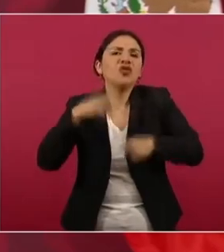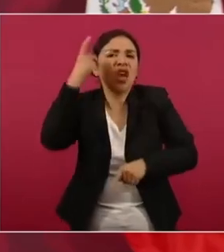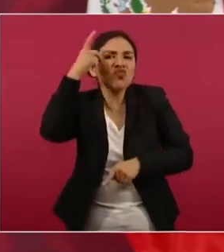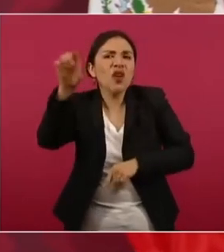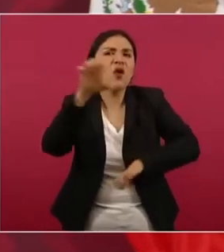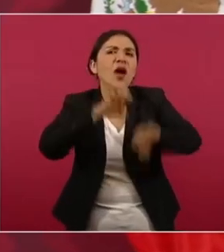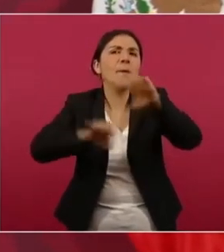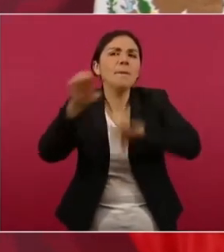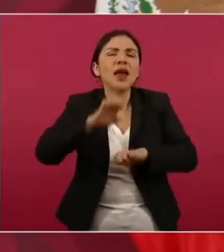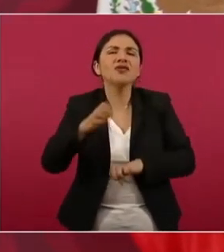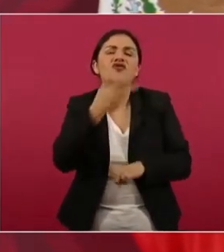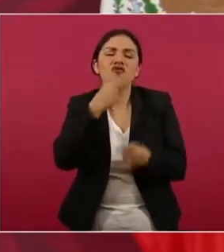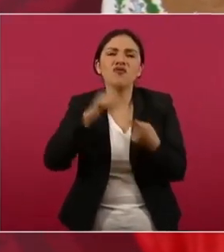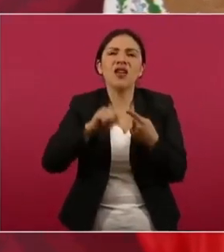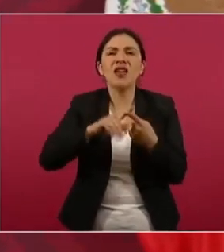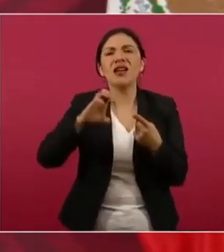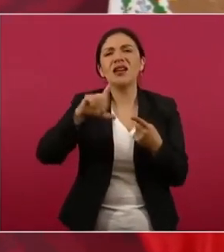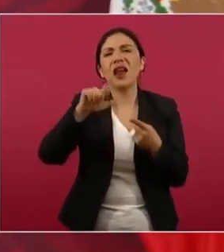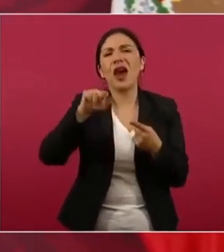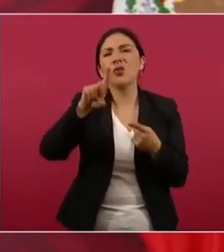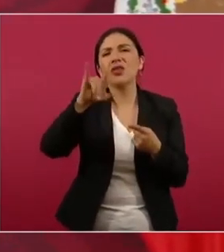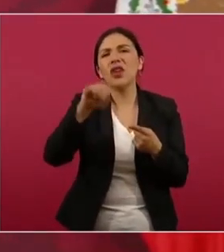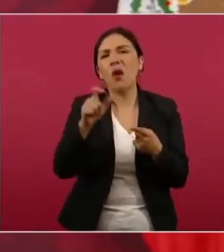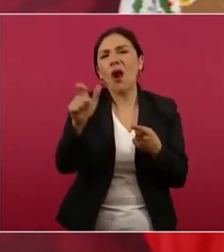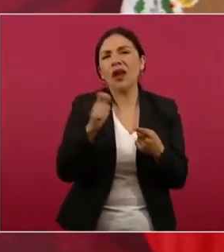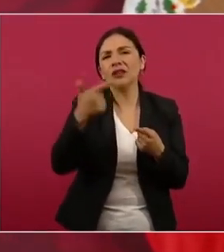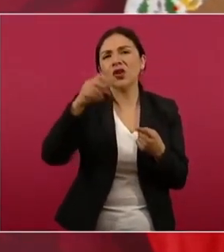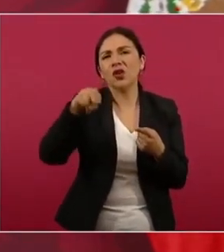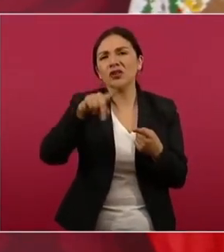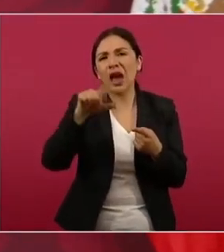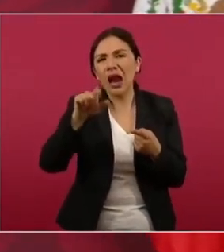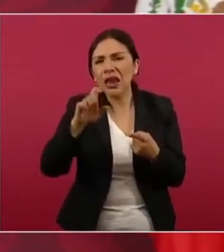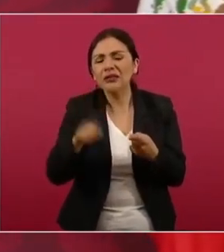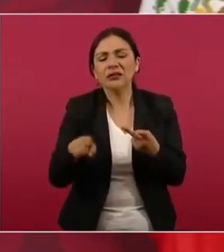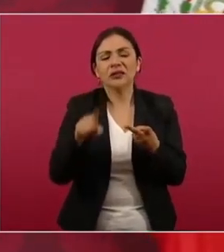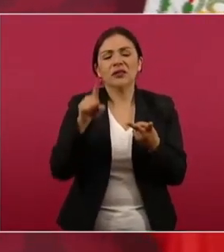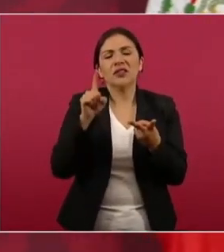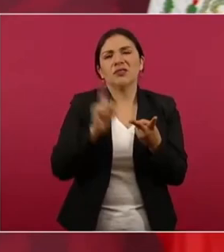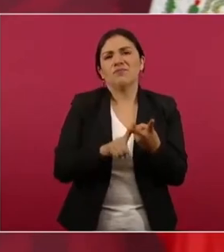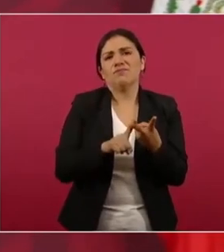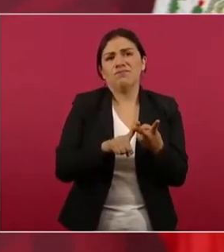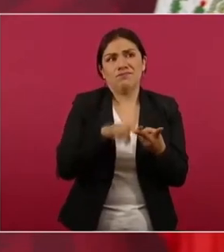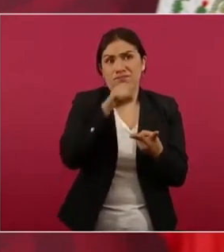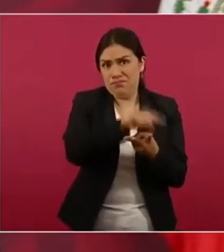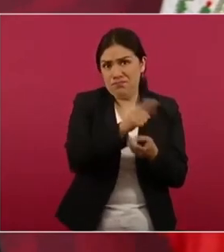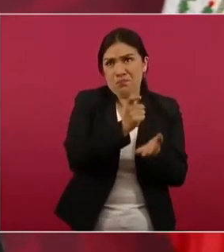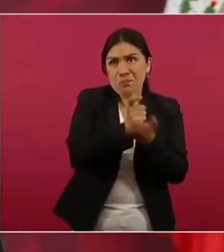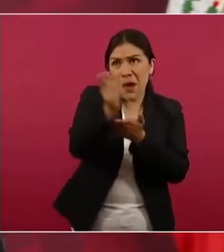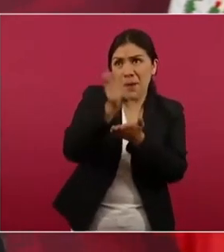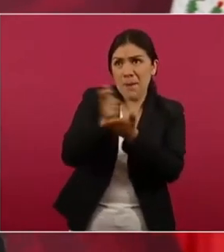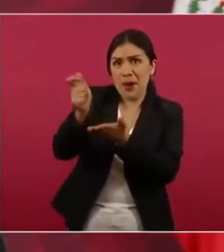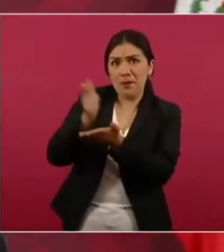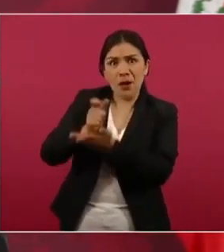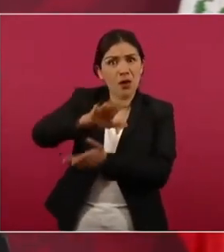como Claudio X. González, a todos les pagó, porque